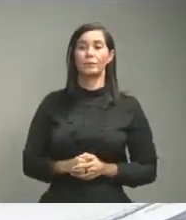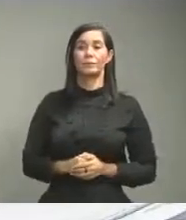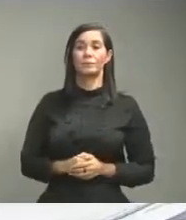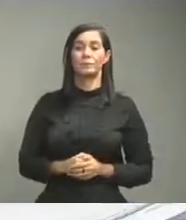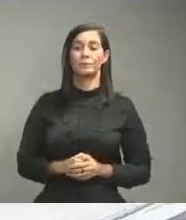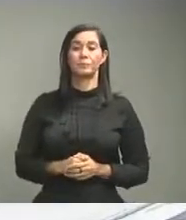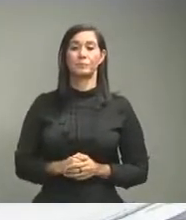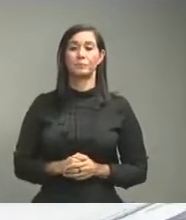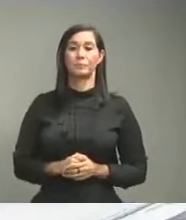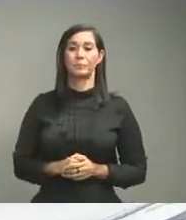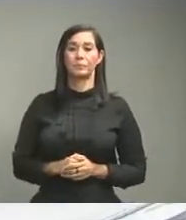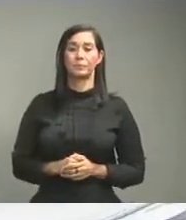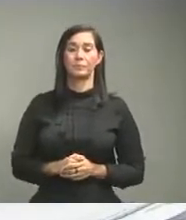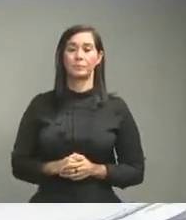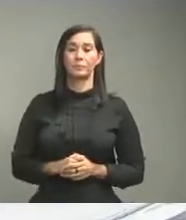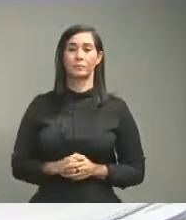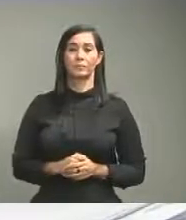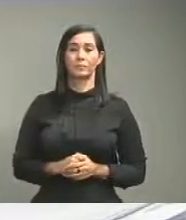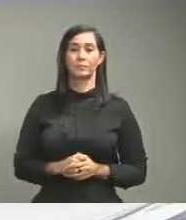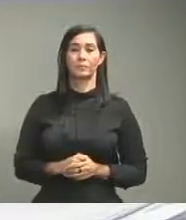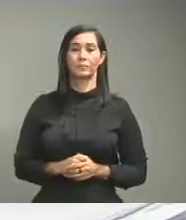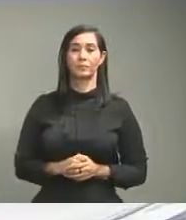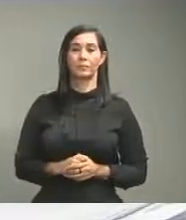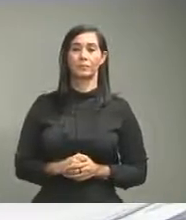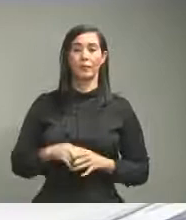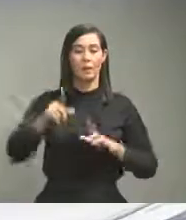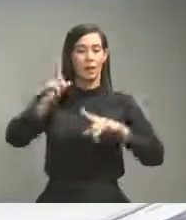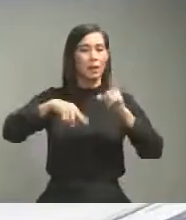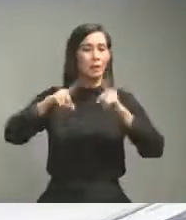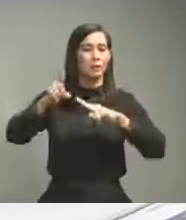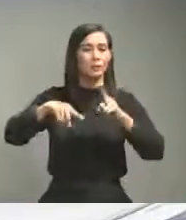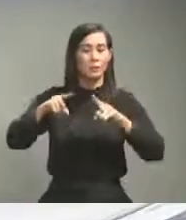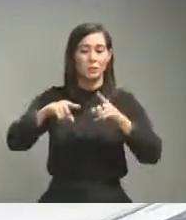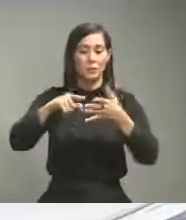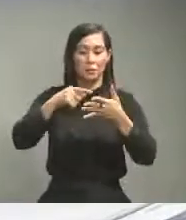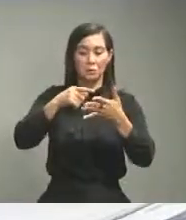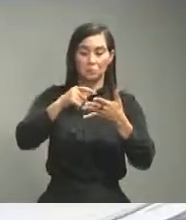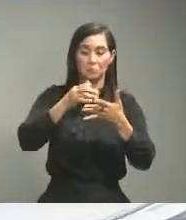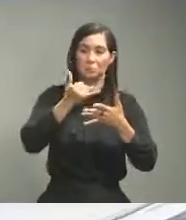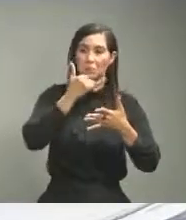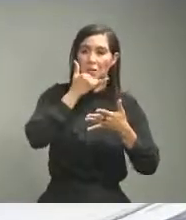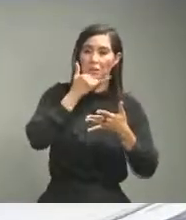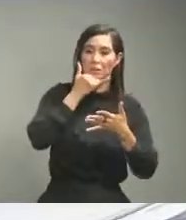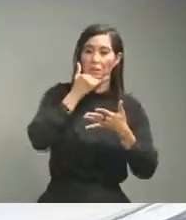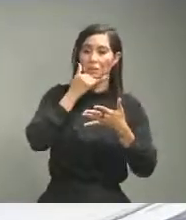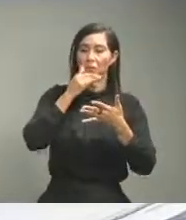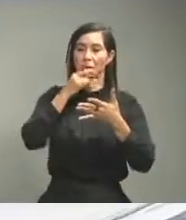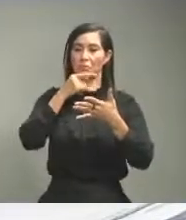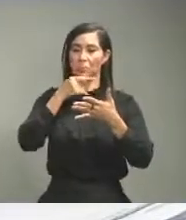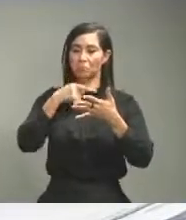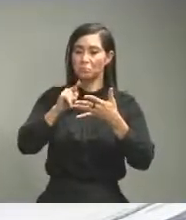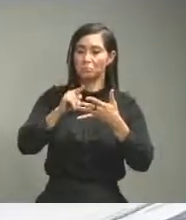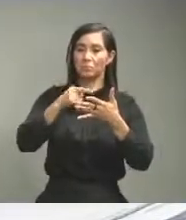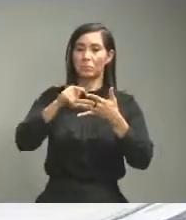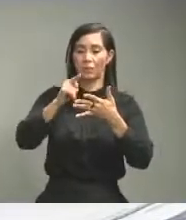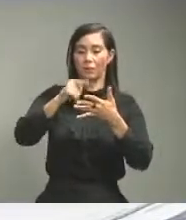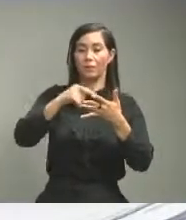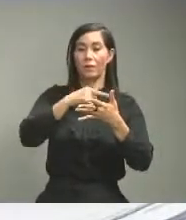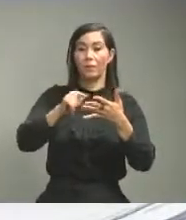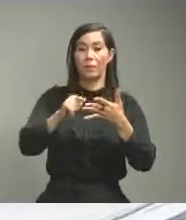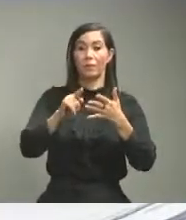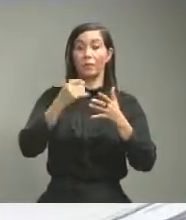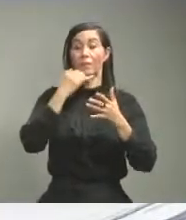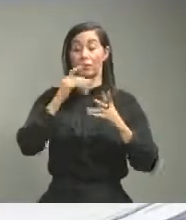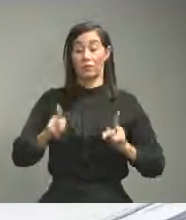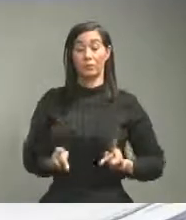inicialmente eh algunas cosas que se van corrigiendo errores que son cuando se pone el lugar de